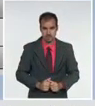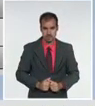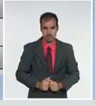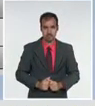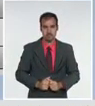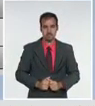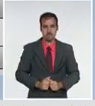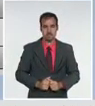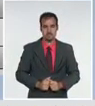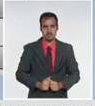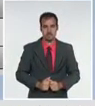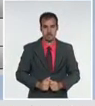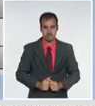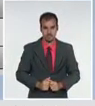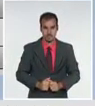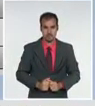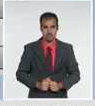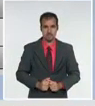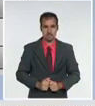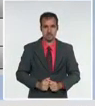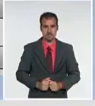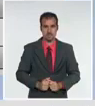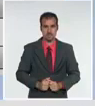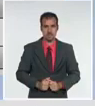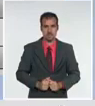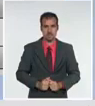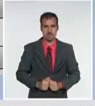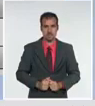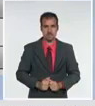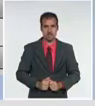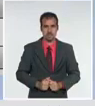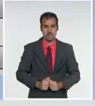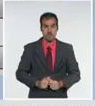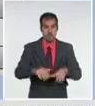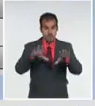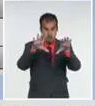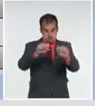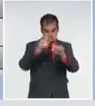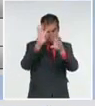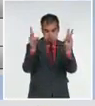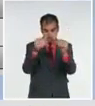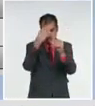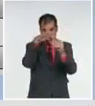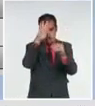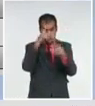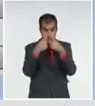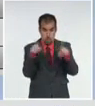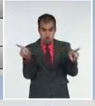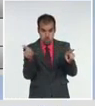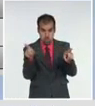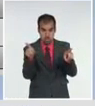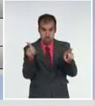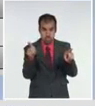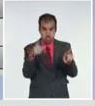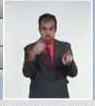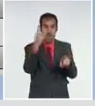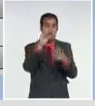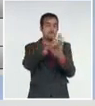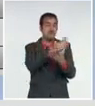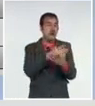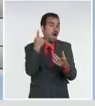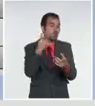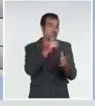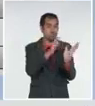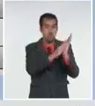diagnóstico de la COVID-19. Y se han confirmado en Cuba 81.640 personas